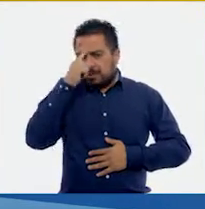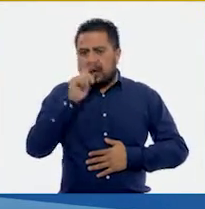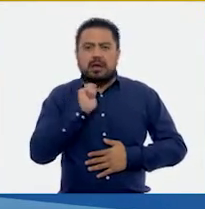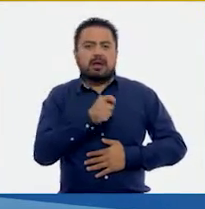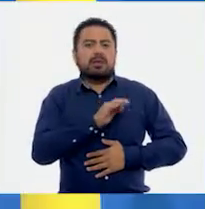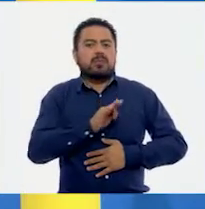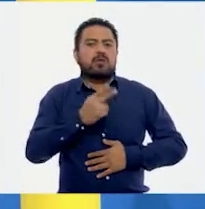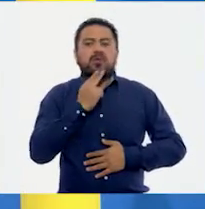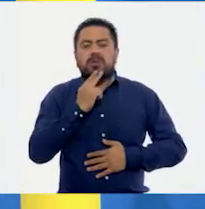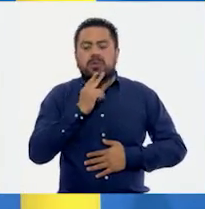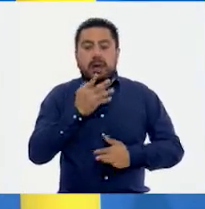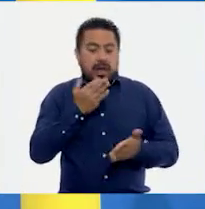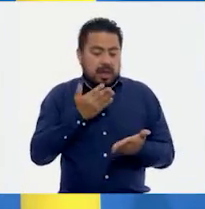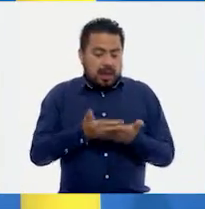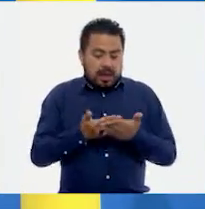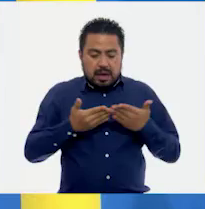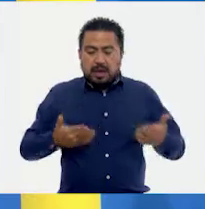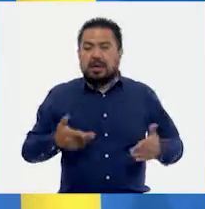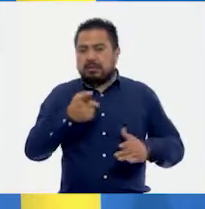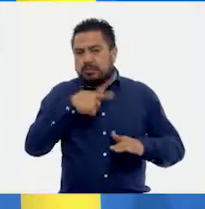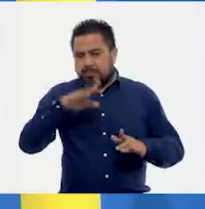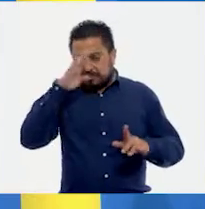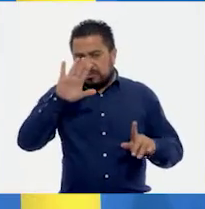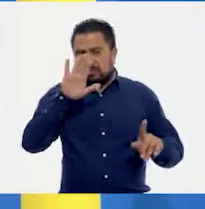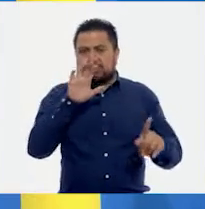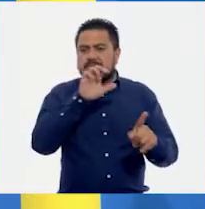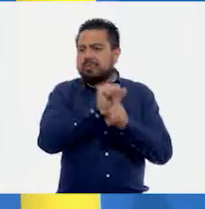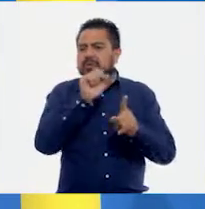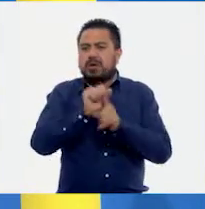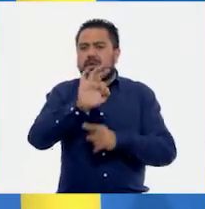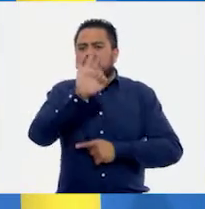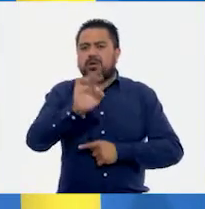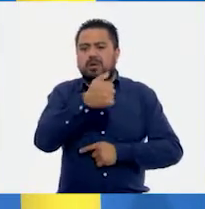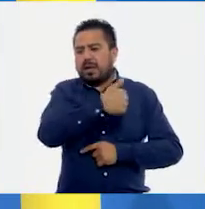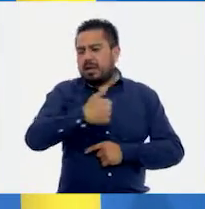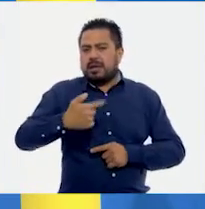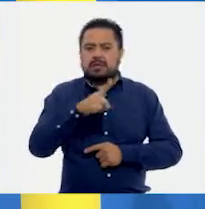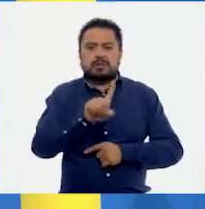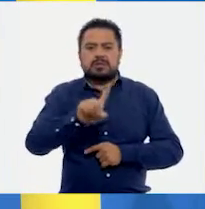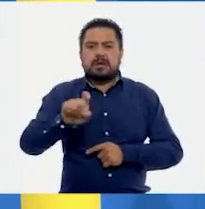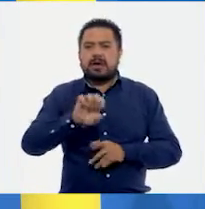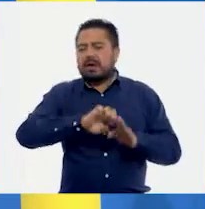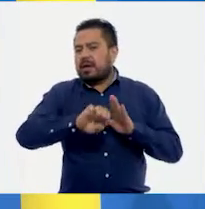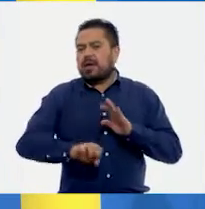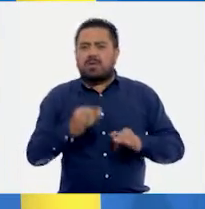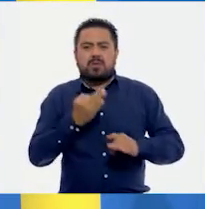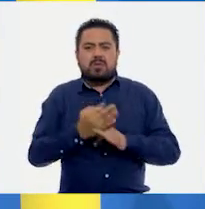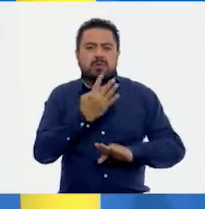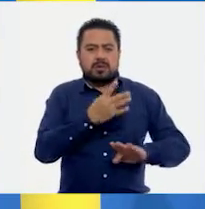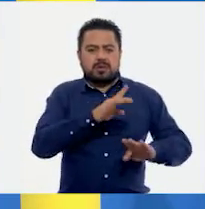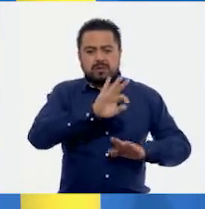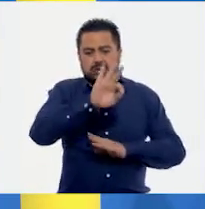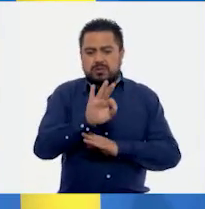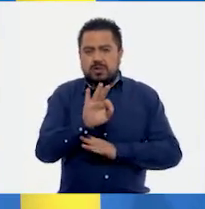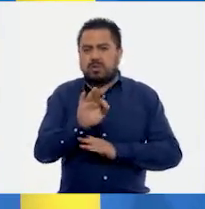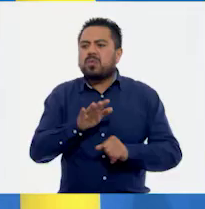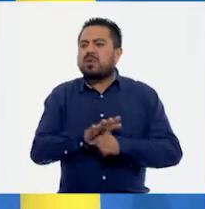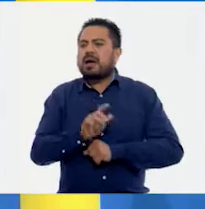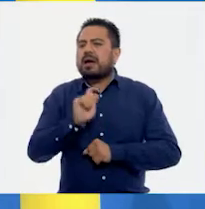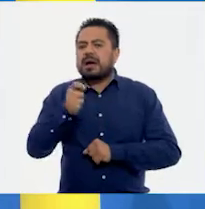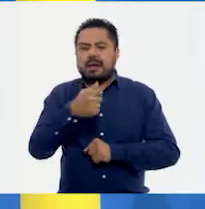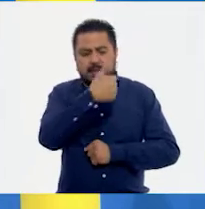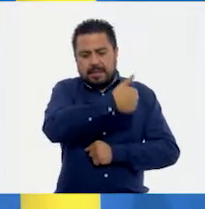Pues hasta ahora saben calcular un porcentaje por cada 100, como en el ejemplo del 4%, en el que